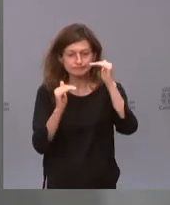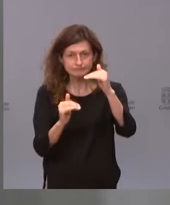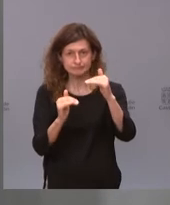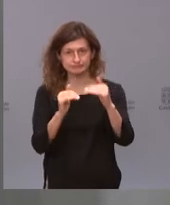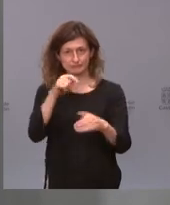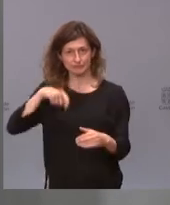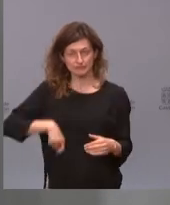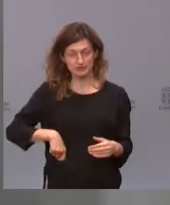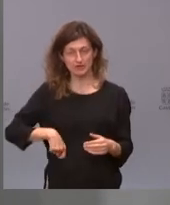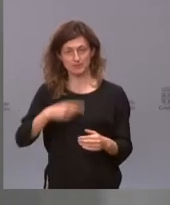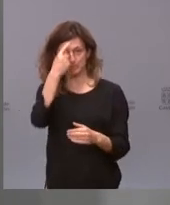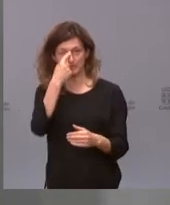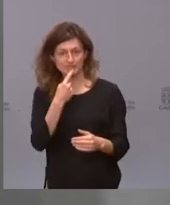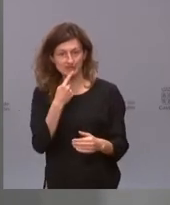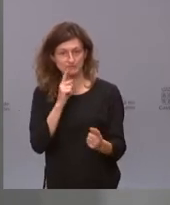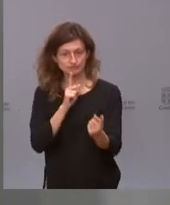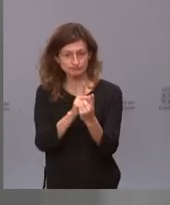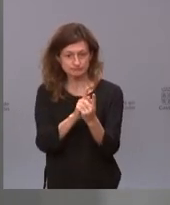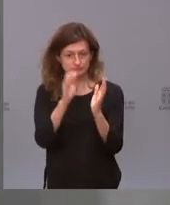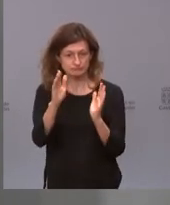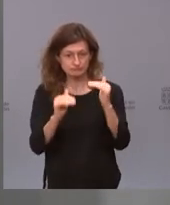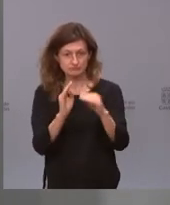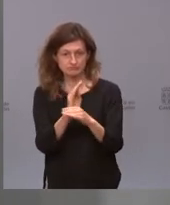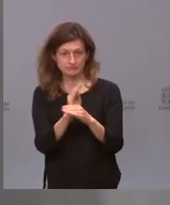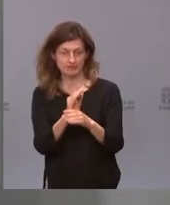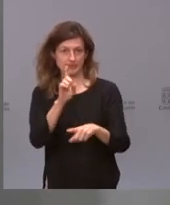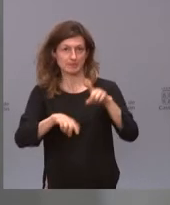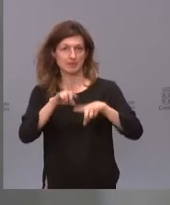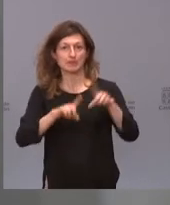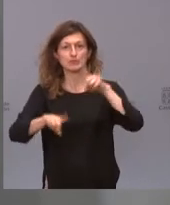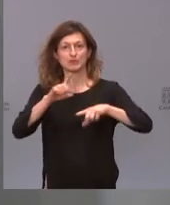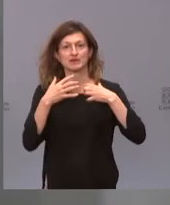personas con el perfil que pueda dar respuesta al problema de salud que tengan.